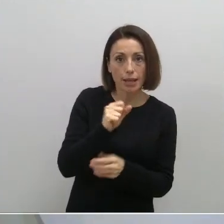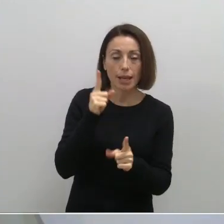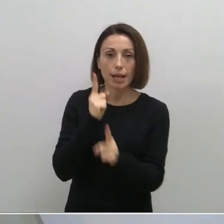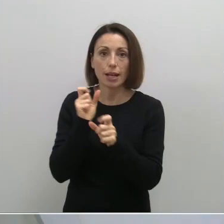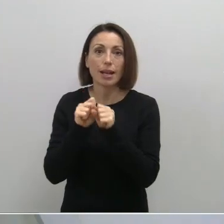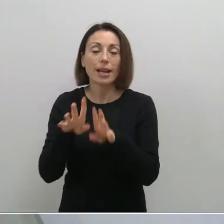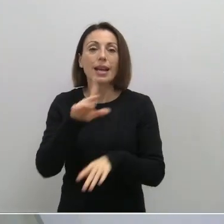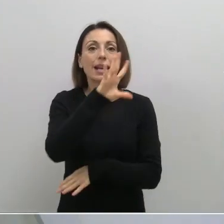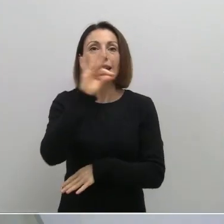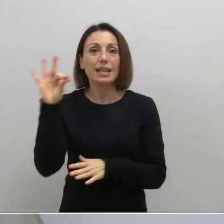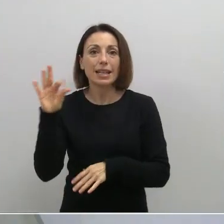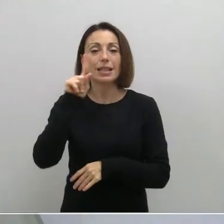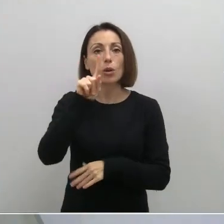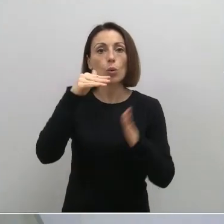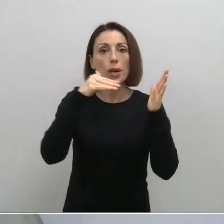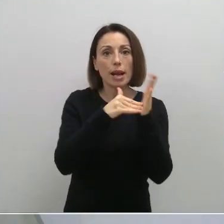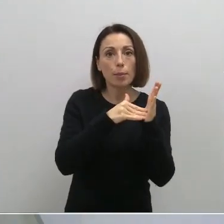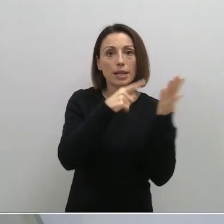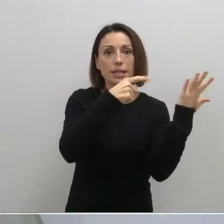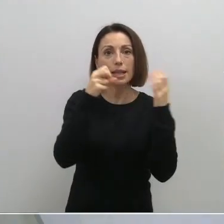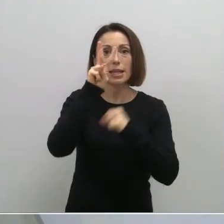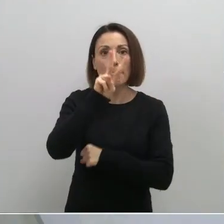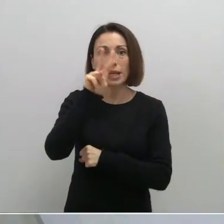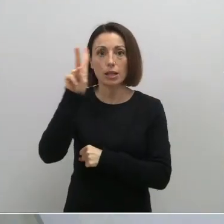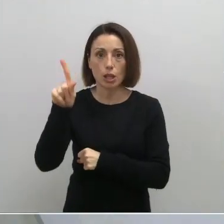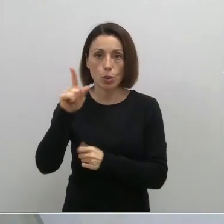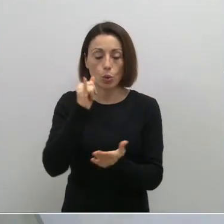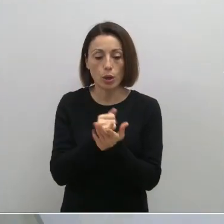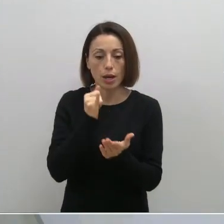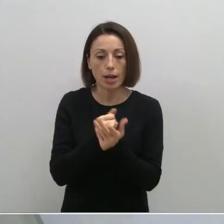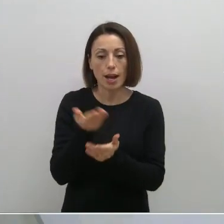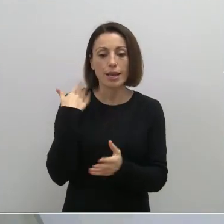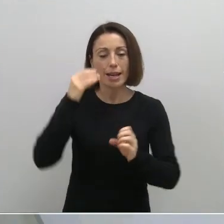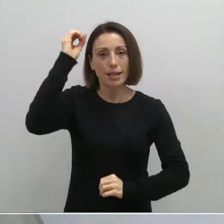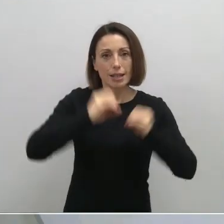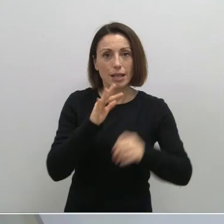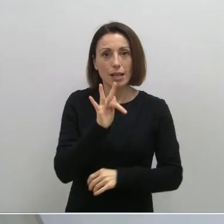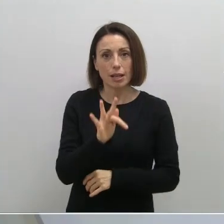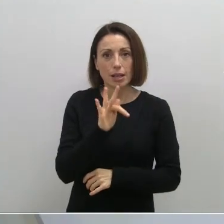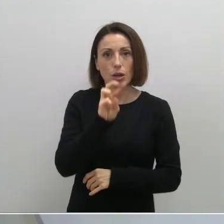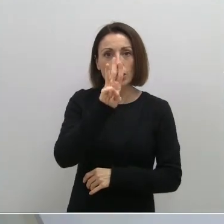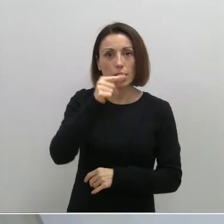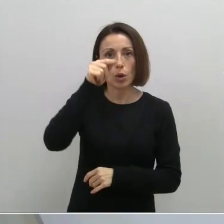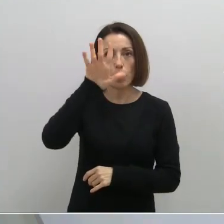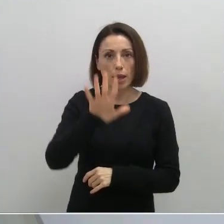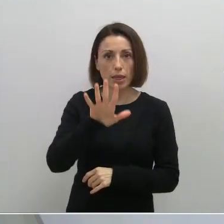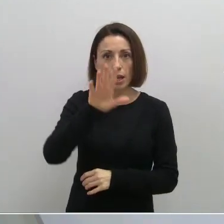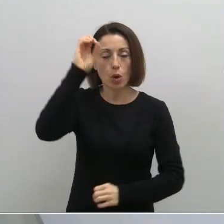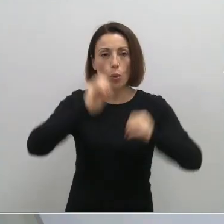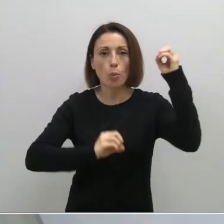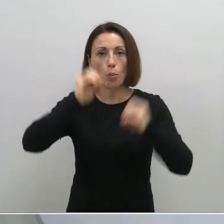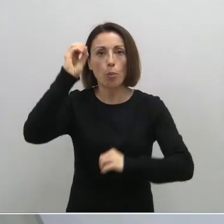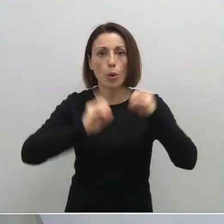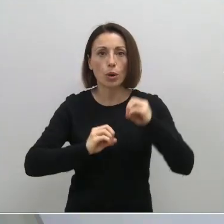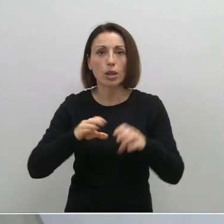501.621 pruebas. Y la tasa del día de ayer de positividad fue de 3,5%, aunque